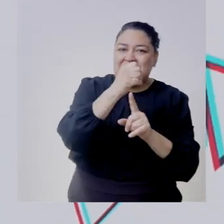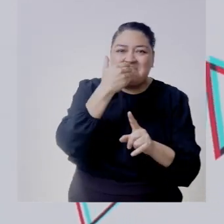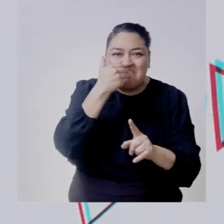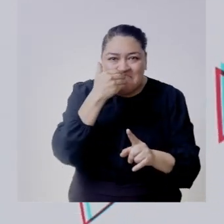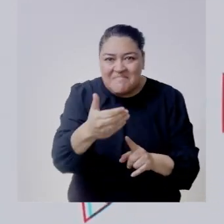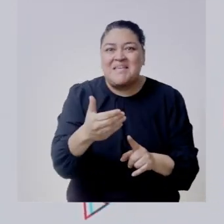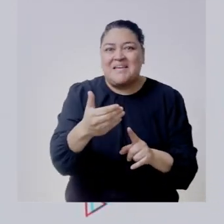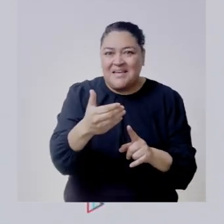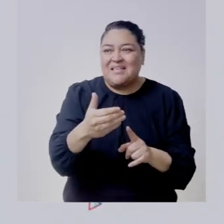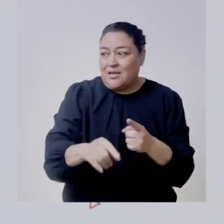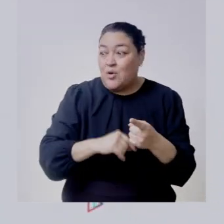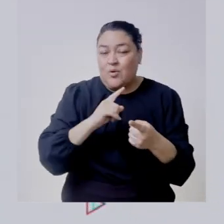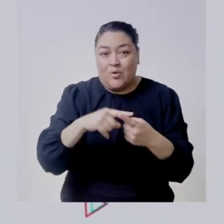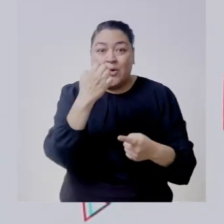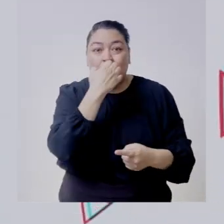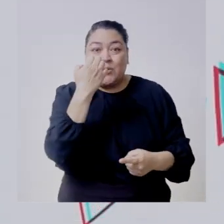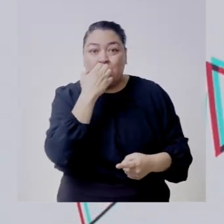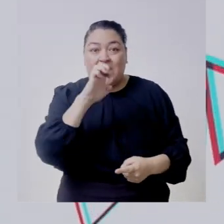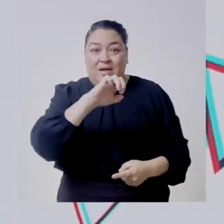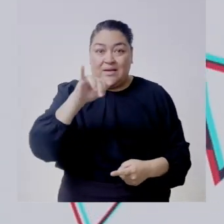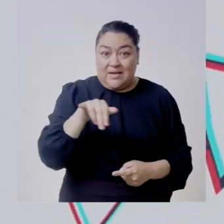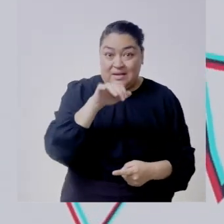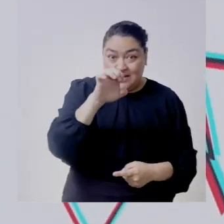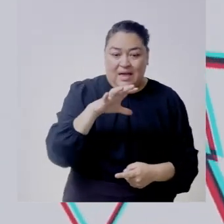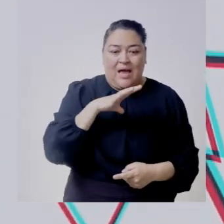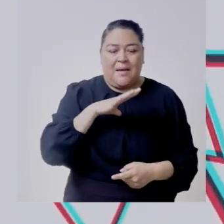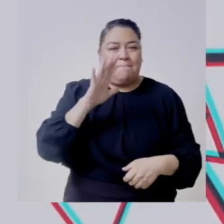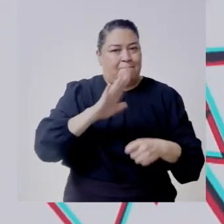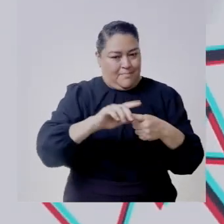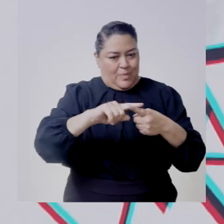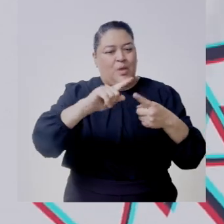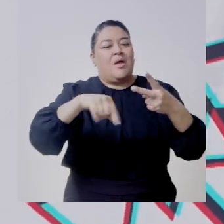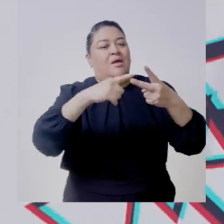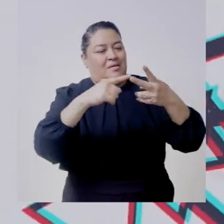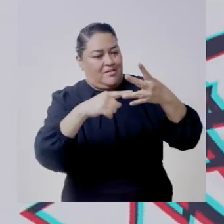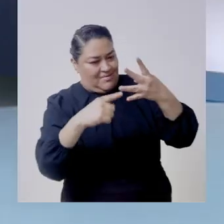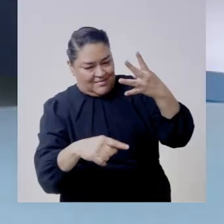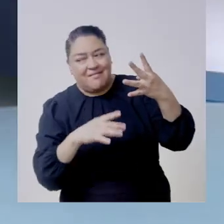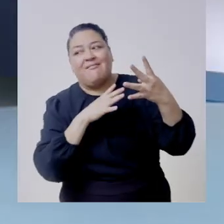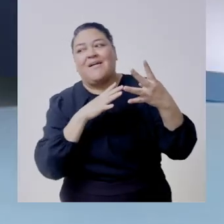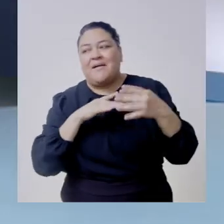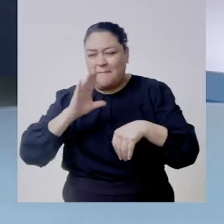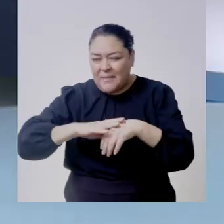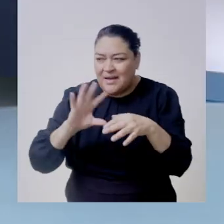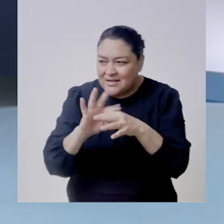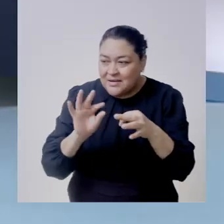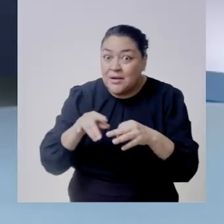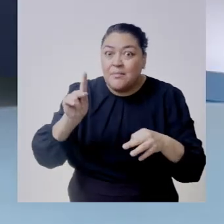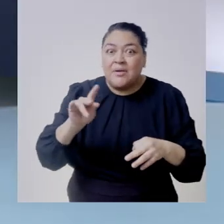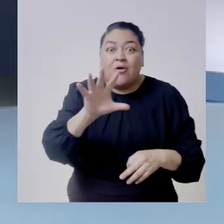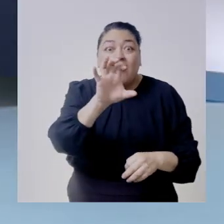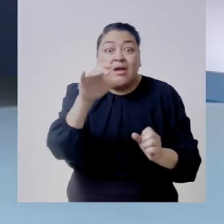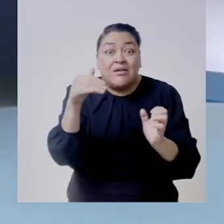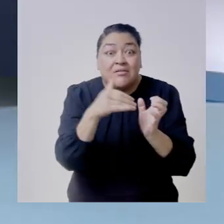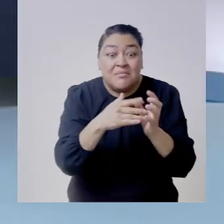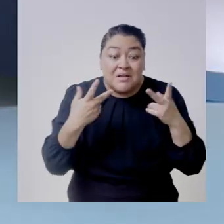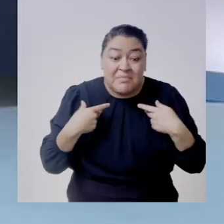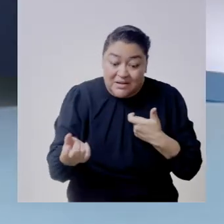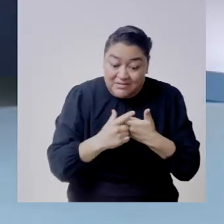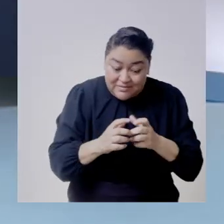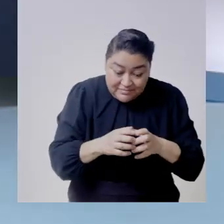logros de la escuela judicial electoral tenemos más vamos a ir hablando de ellos pero medio millón de personas